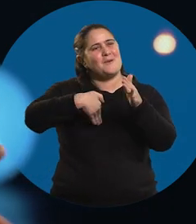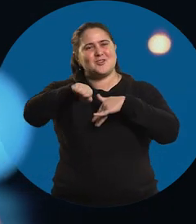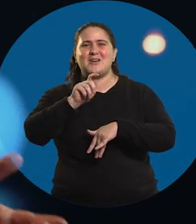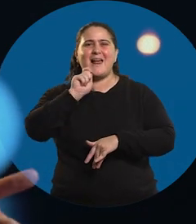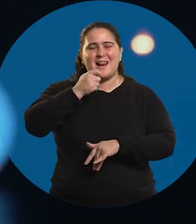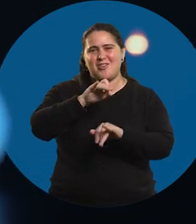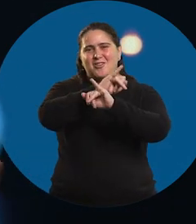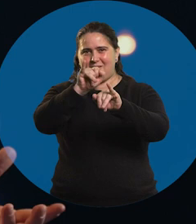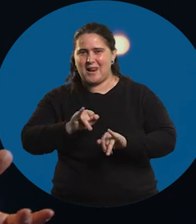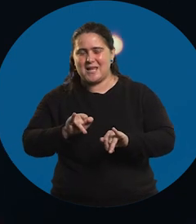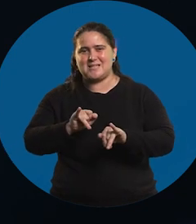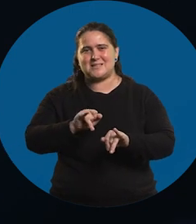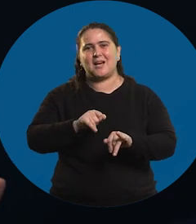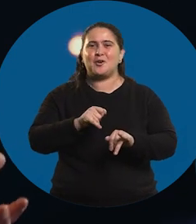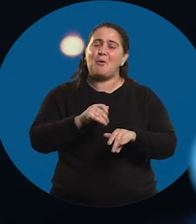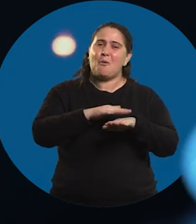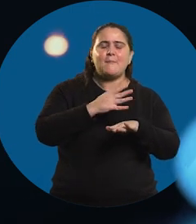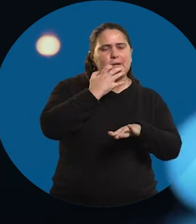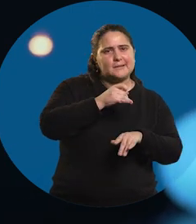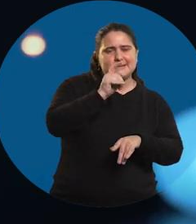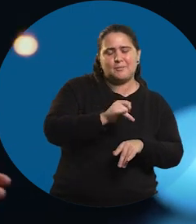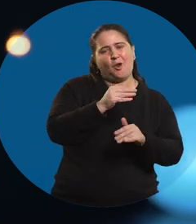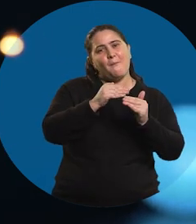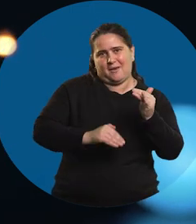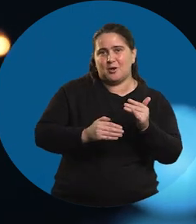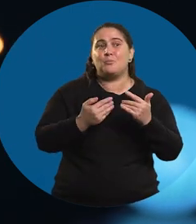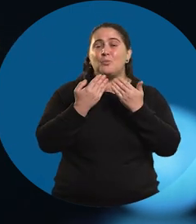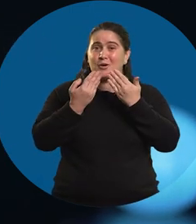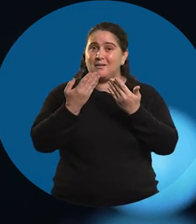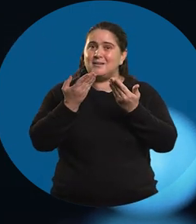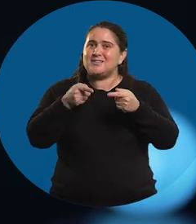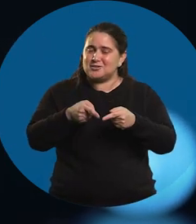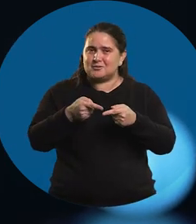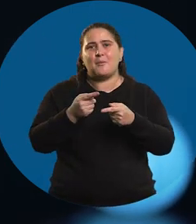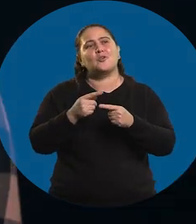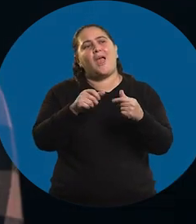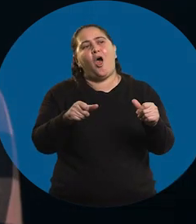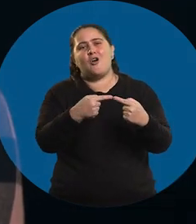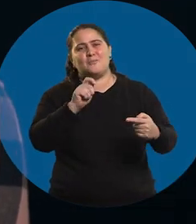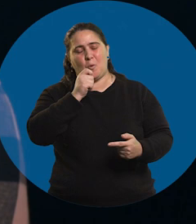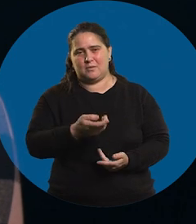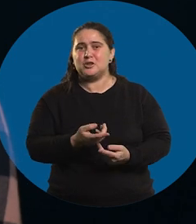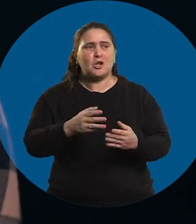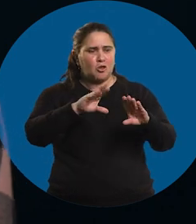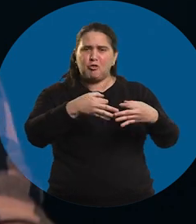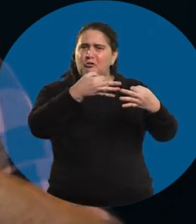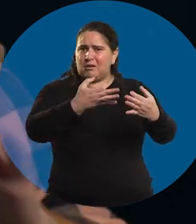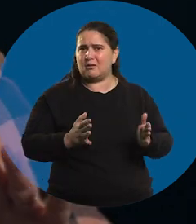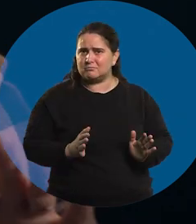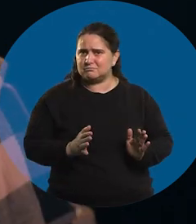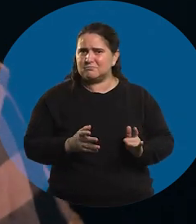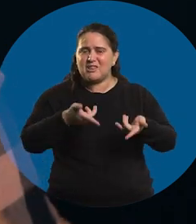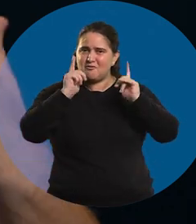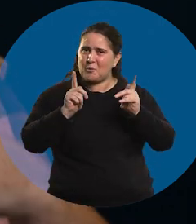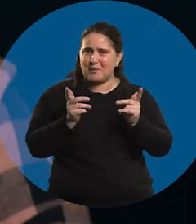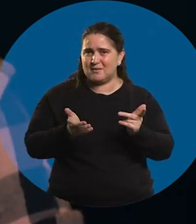lindos, felices que de los otros. Pero eso es gracias a que hago lo que me gusta. Así que eso, que está todo bien,